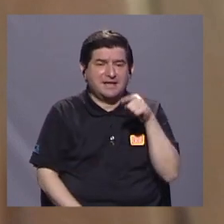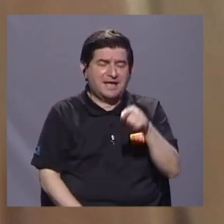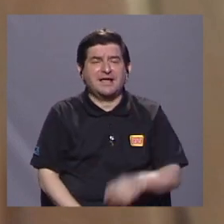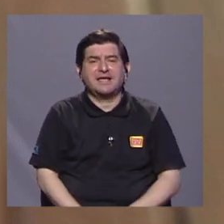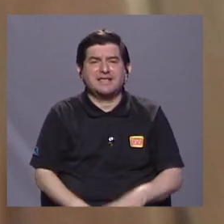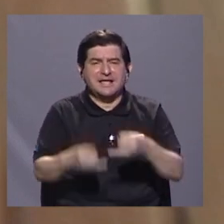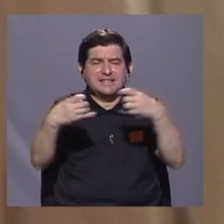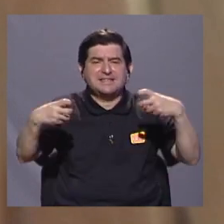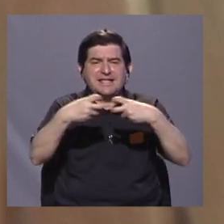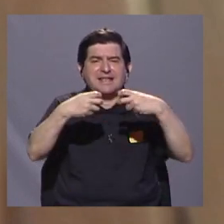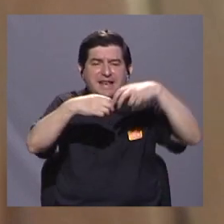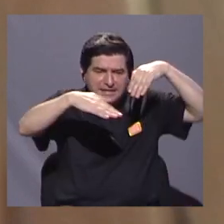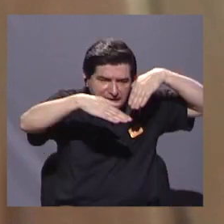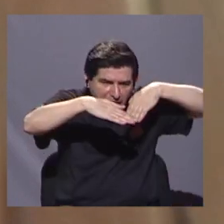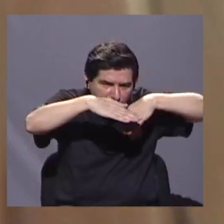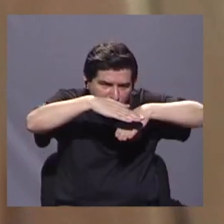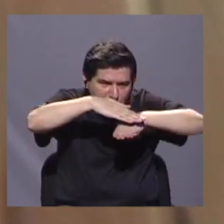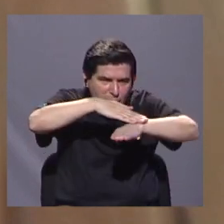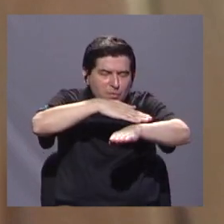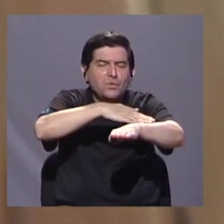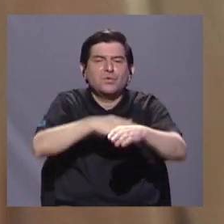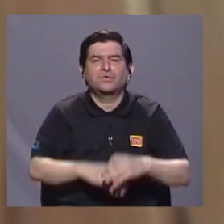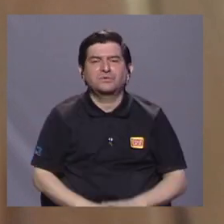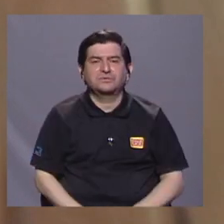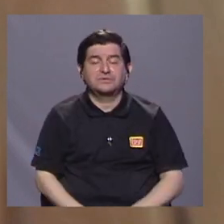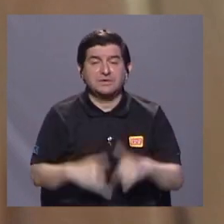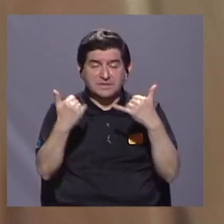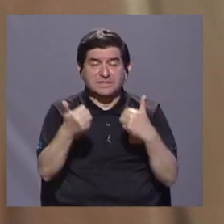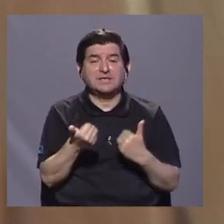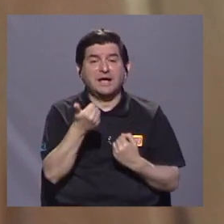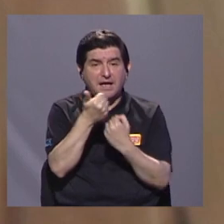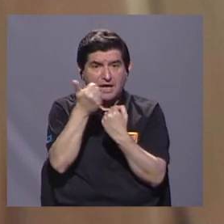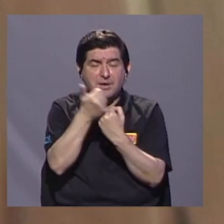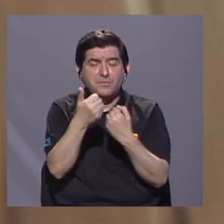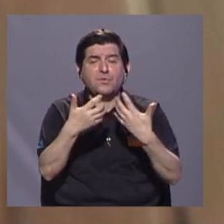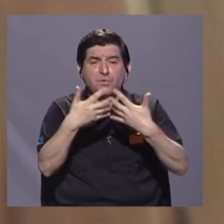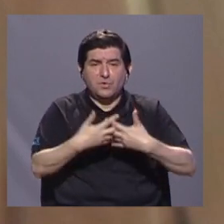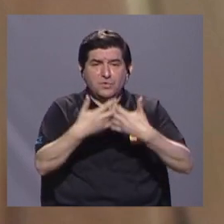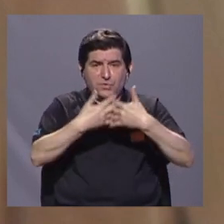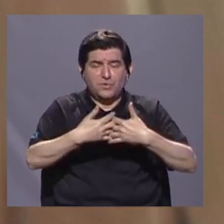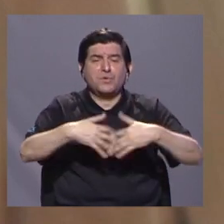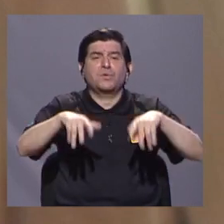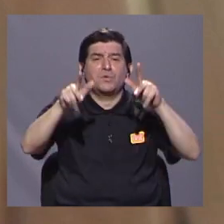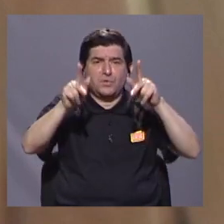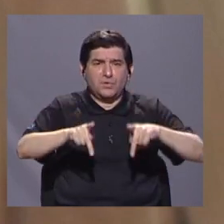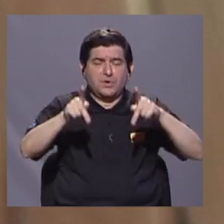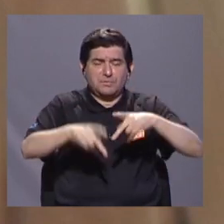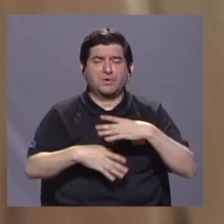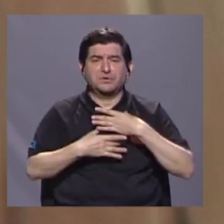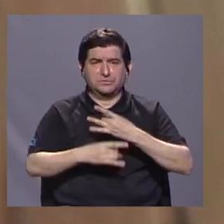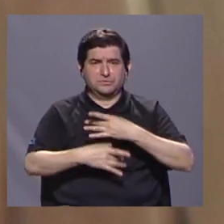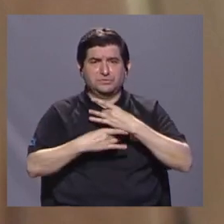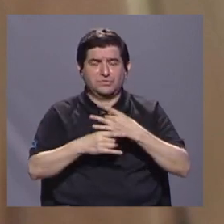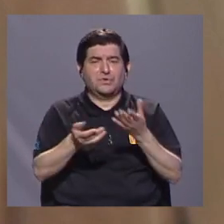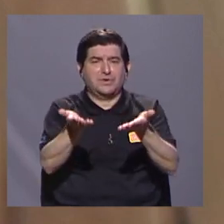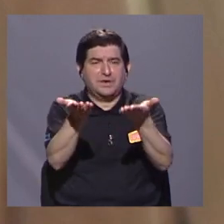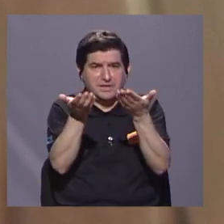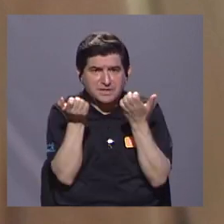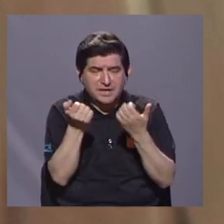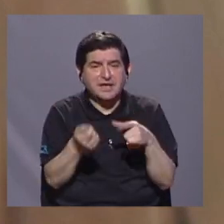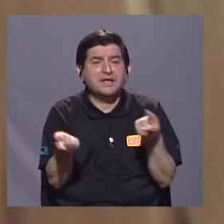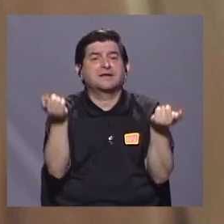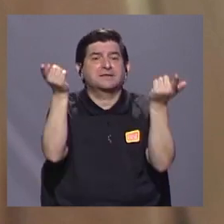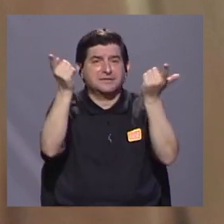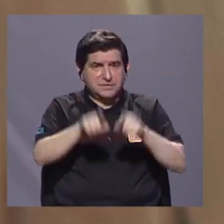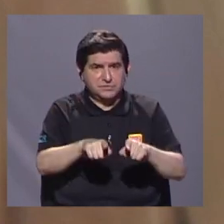subterráneo, donde también se le ha ofrecido el apoyo de empresarios y gente interesada en querer que